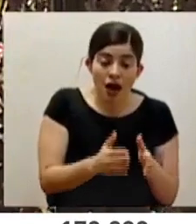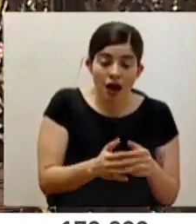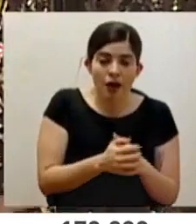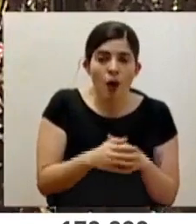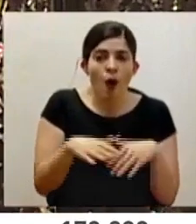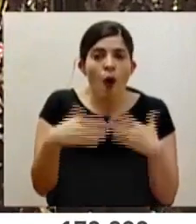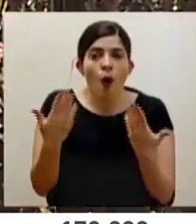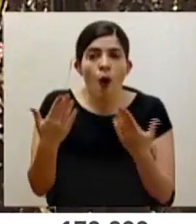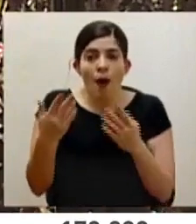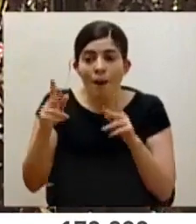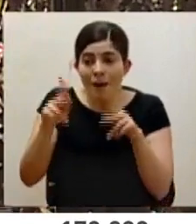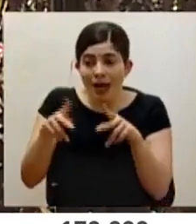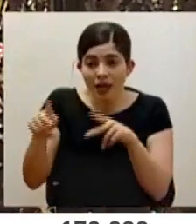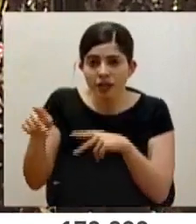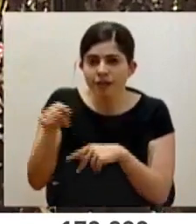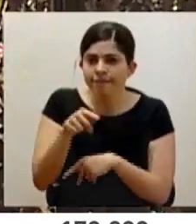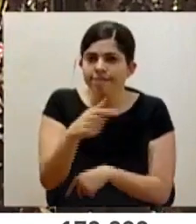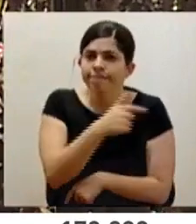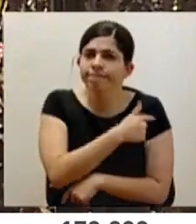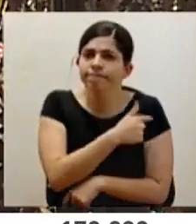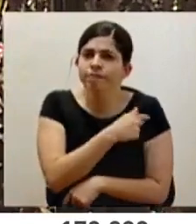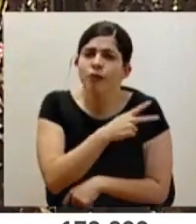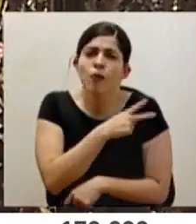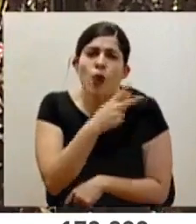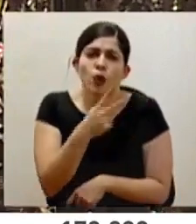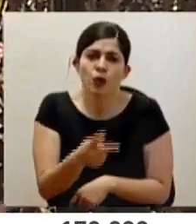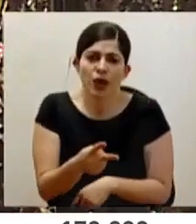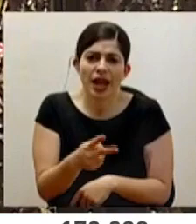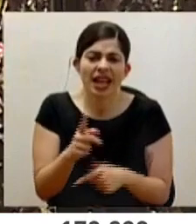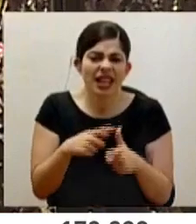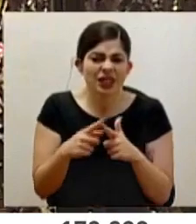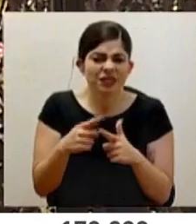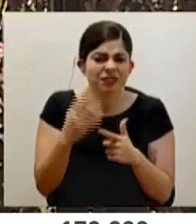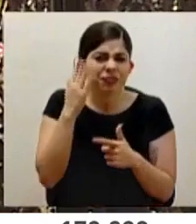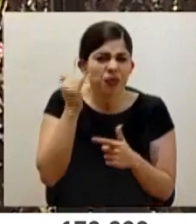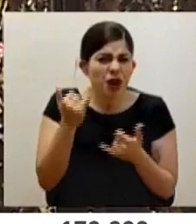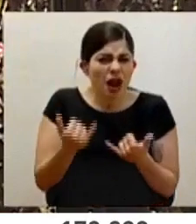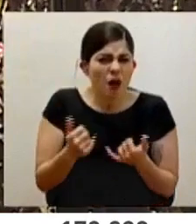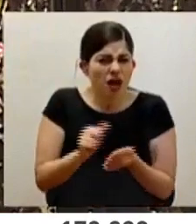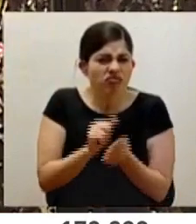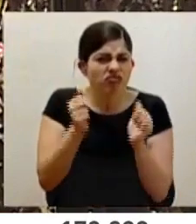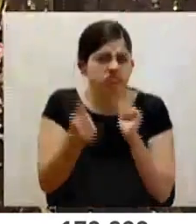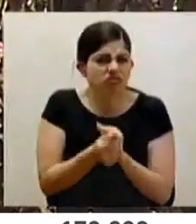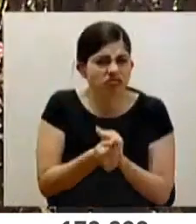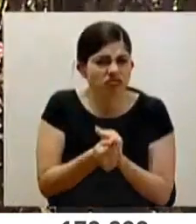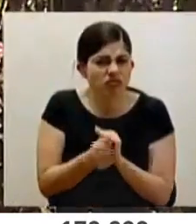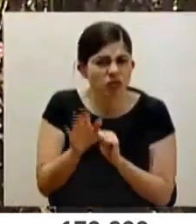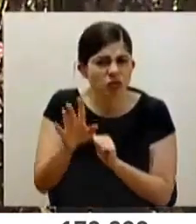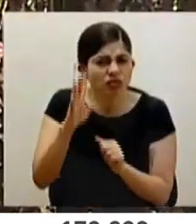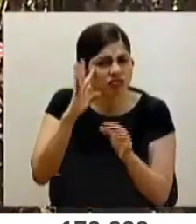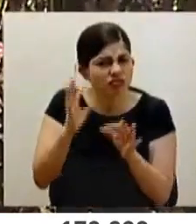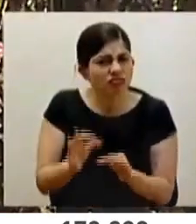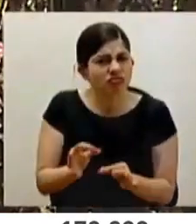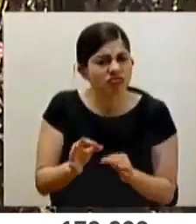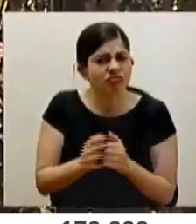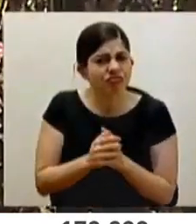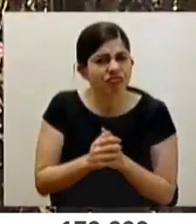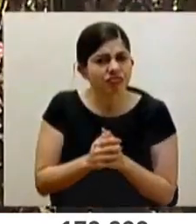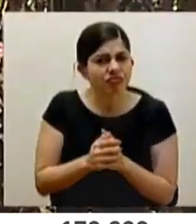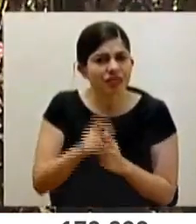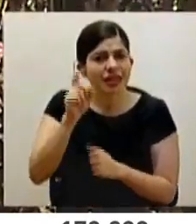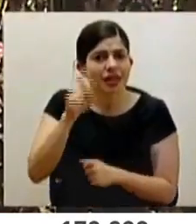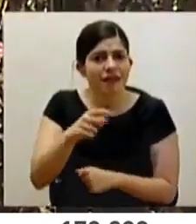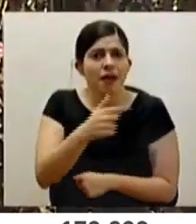ciudadanos, iba a ser voluntaria. Entonces, tal vez que cambió para que tomaran la decisión de que se